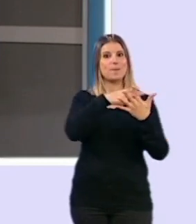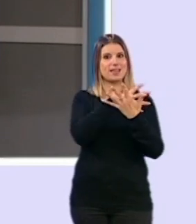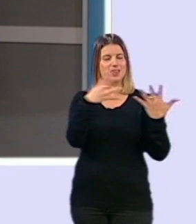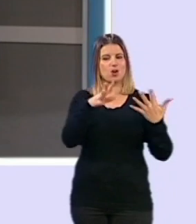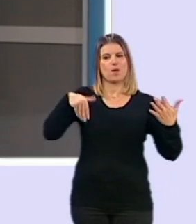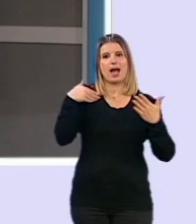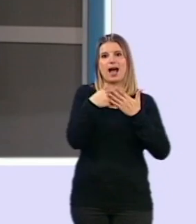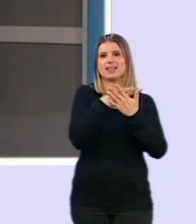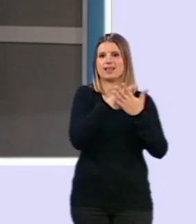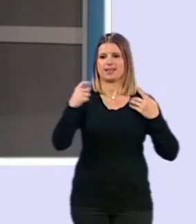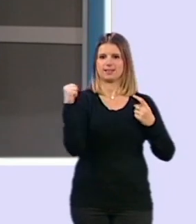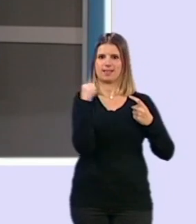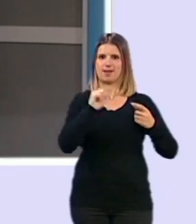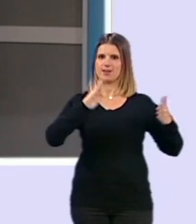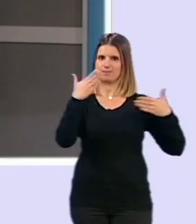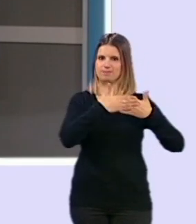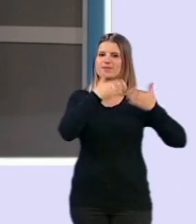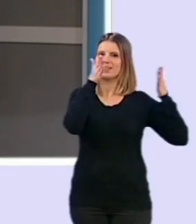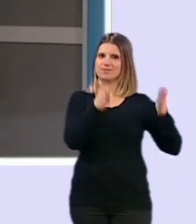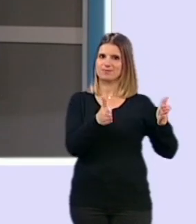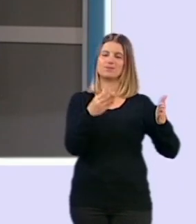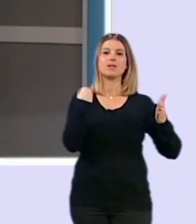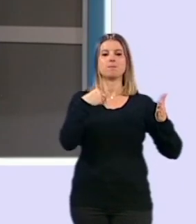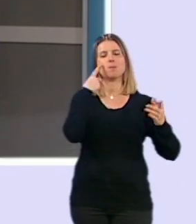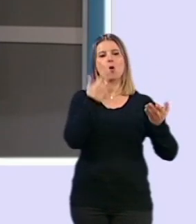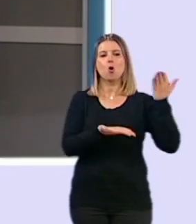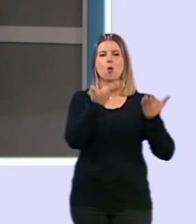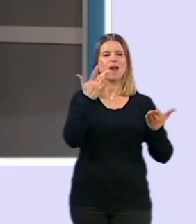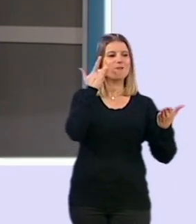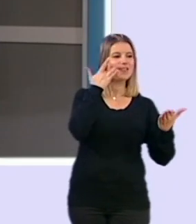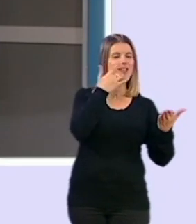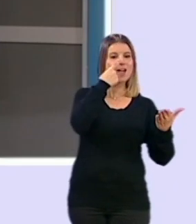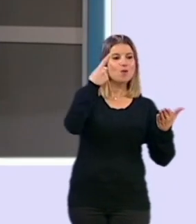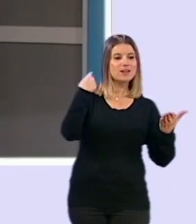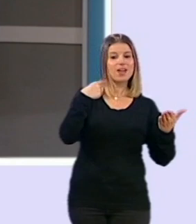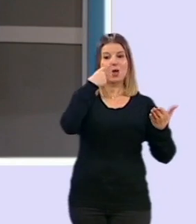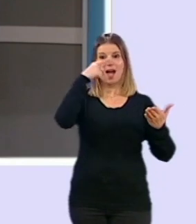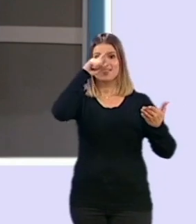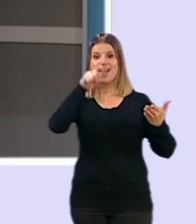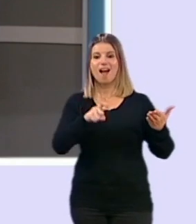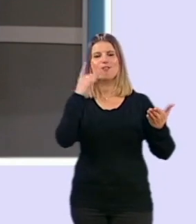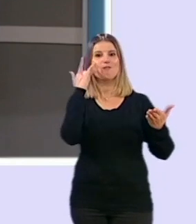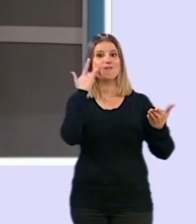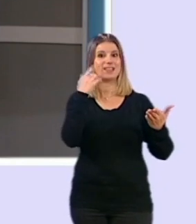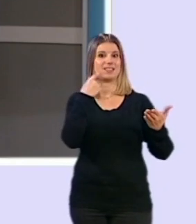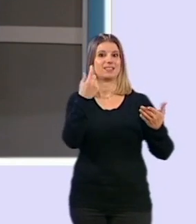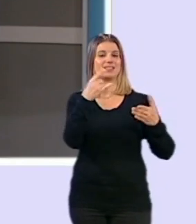este estudio que están haciendo, el mismo día de comparativa de ese año con el de 2020. Es decir, del tercer lunes del mes de marzo